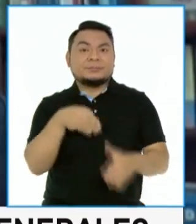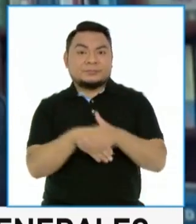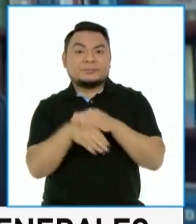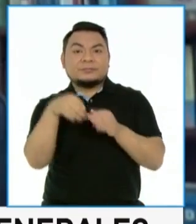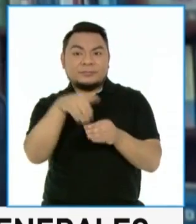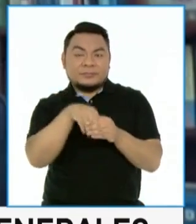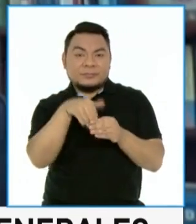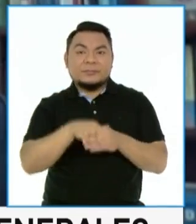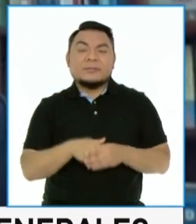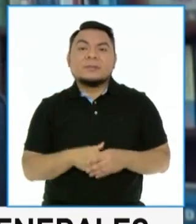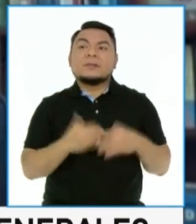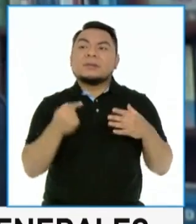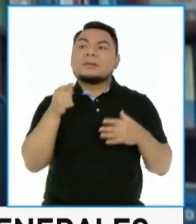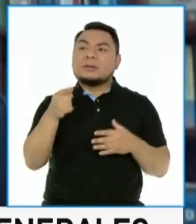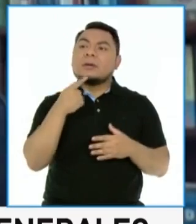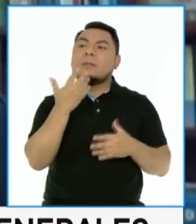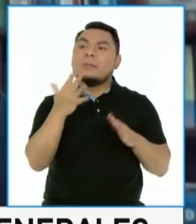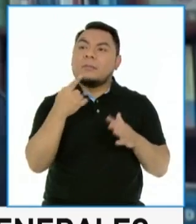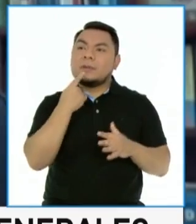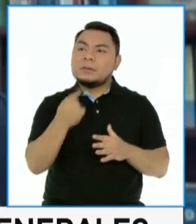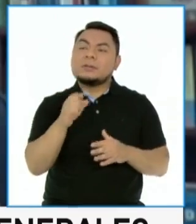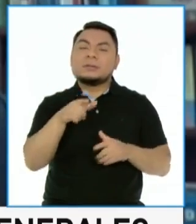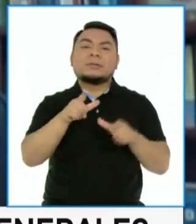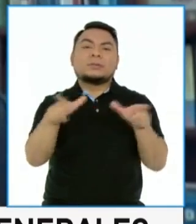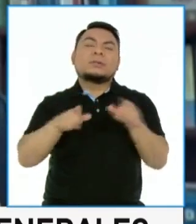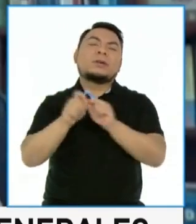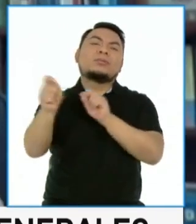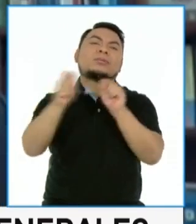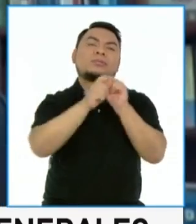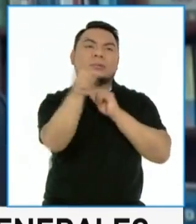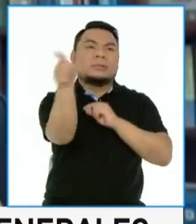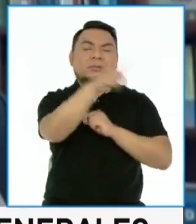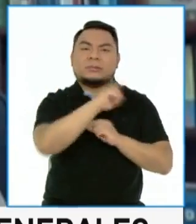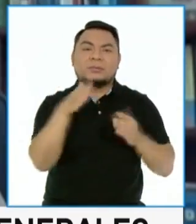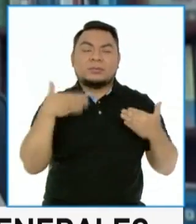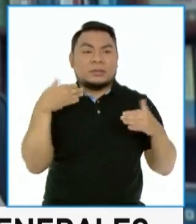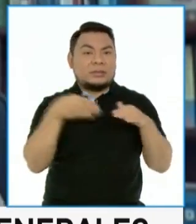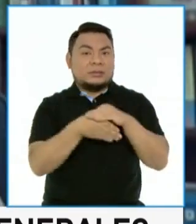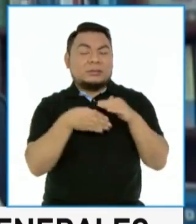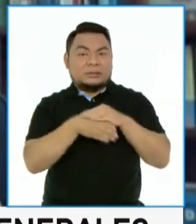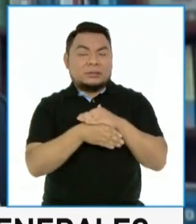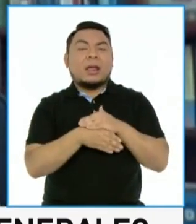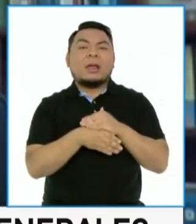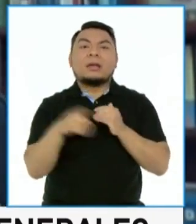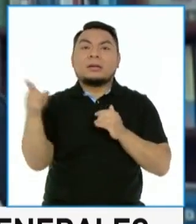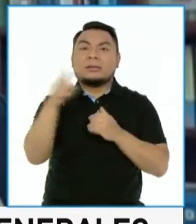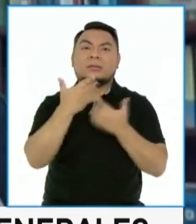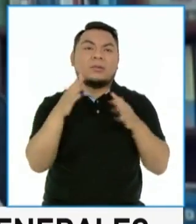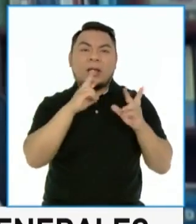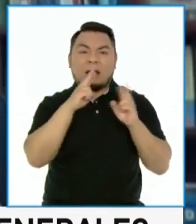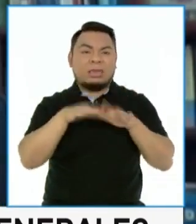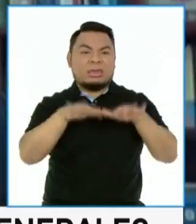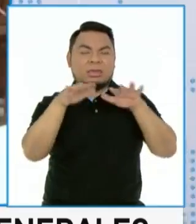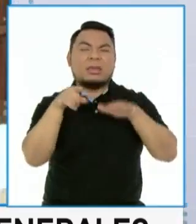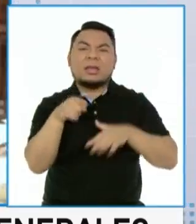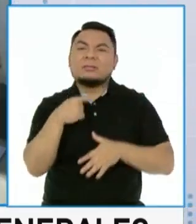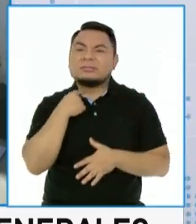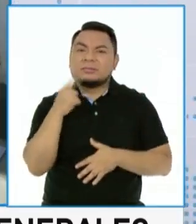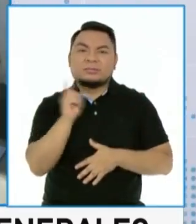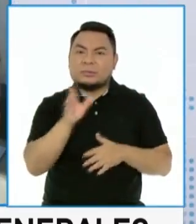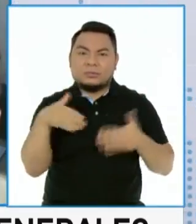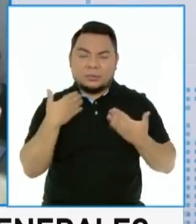sufragio, ¿no? Eso sucede más o menos en zonas rurales en las que no pueden acceder al local de votación y eso no